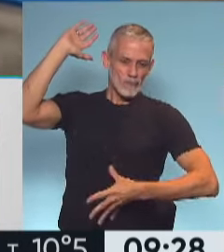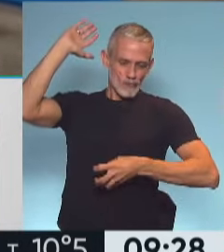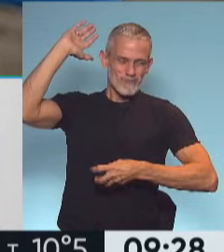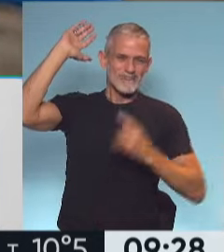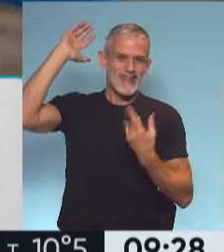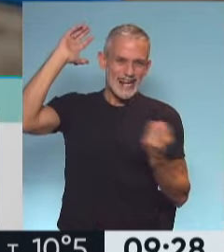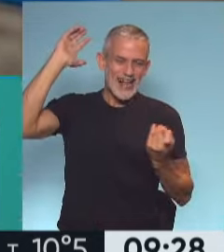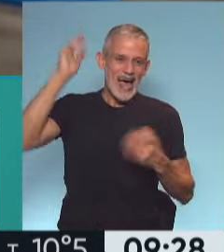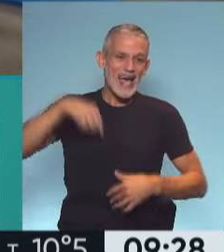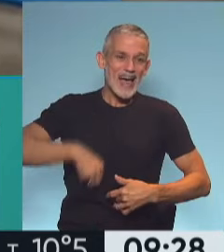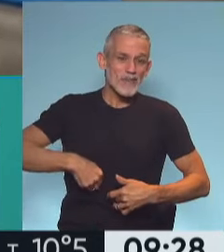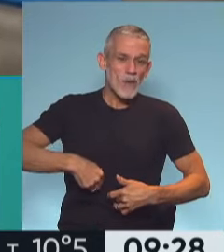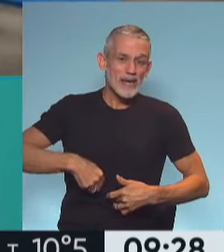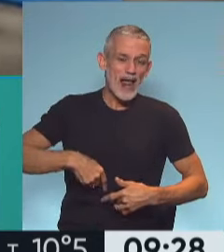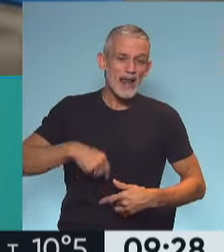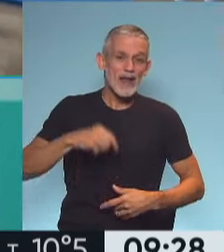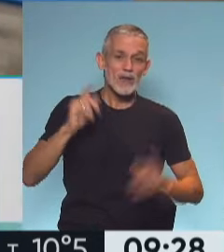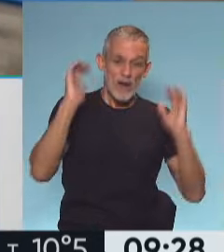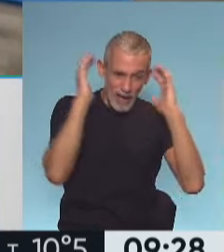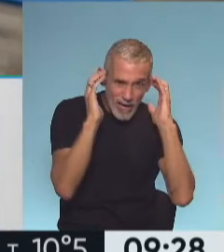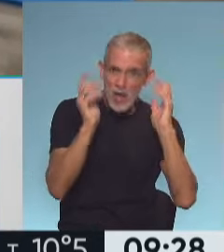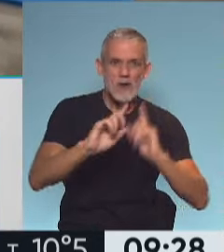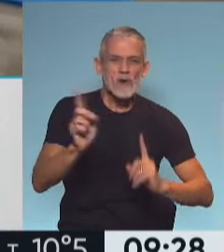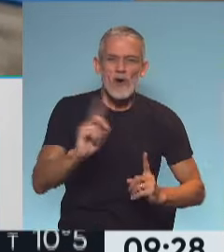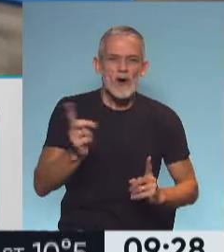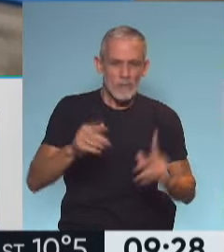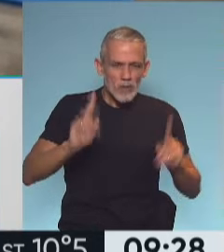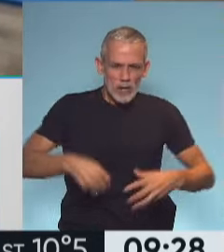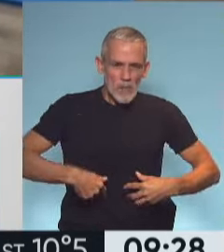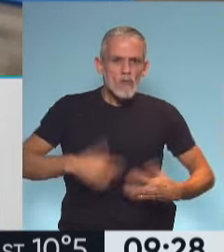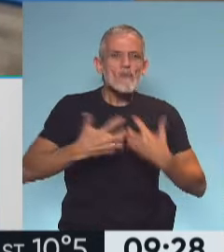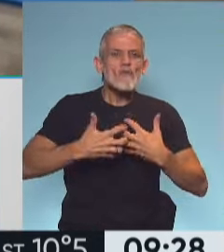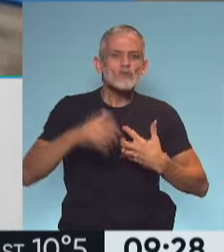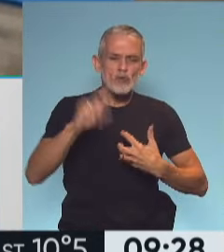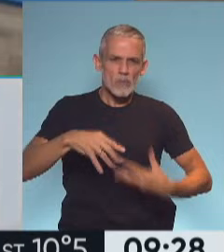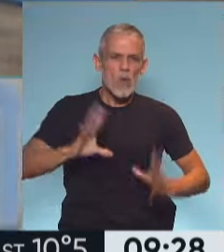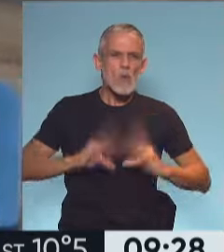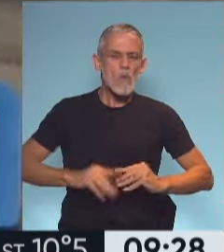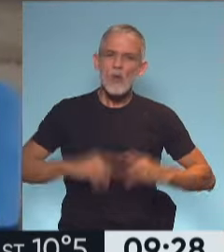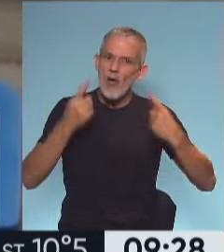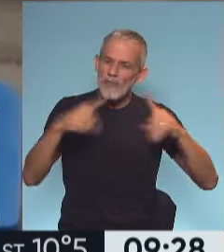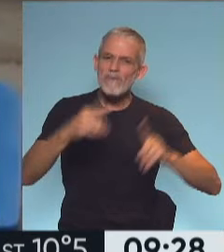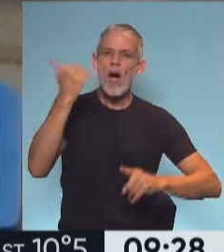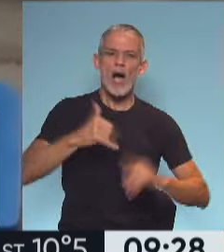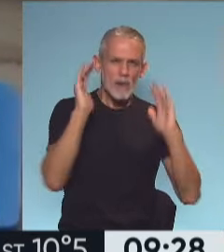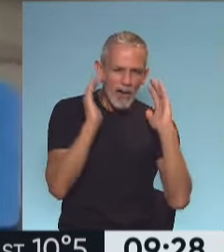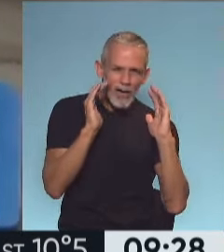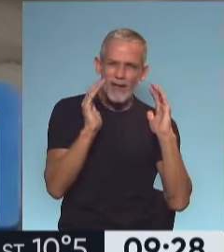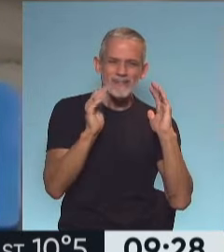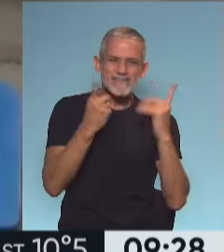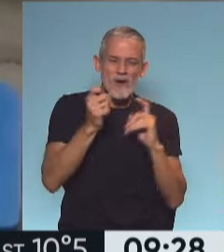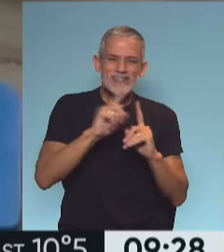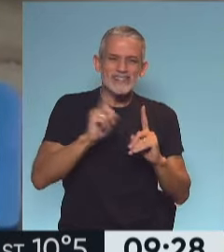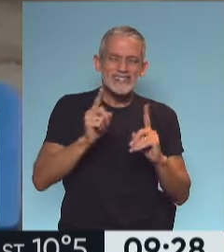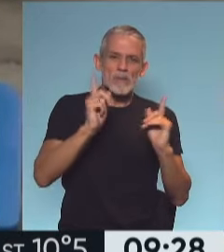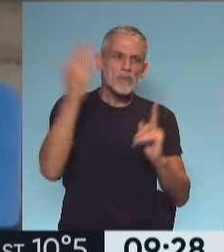no utiliza el abdominal en flexión del tronco quiere decir que la función del músculo es diferente a la anatomía académica